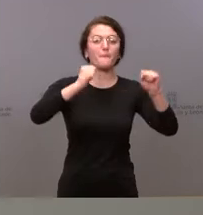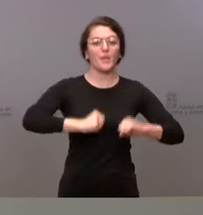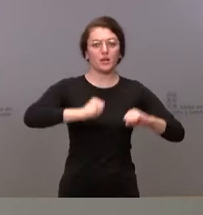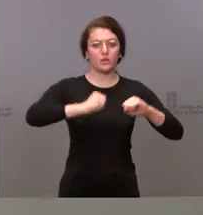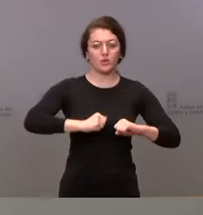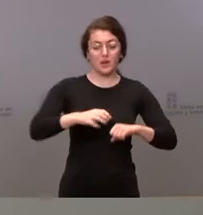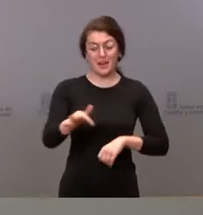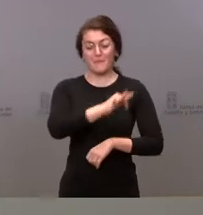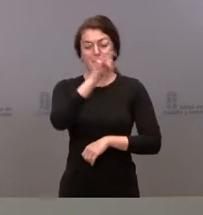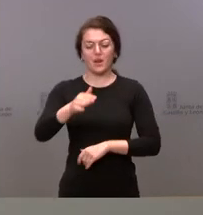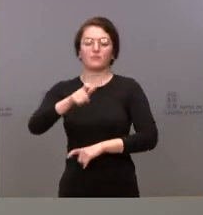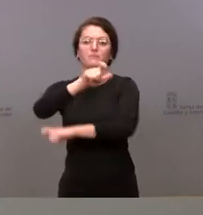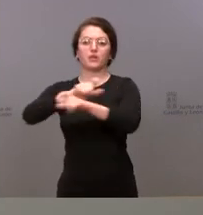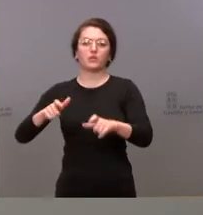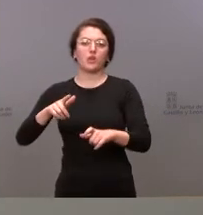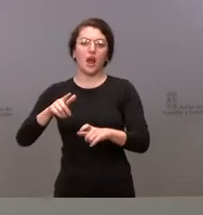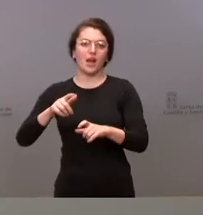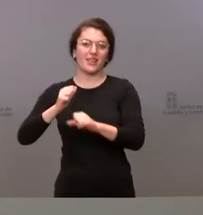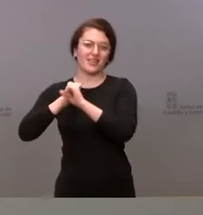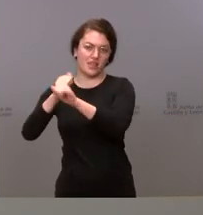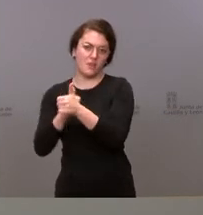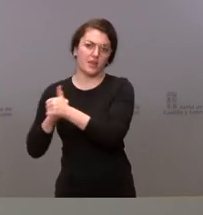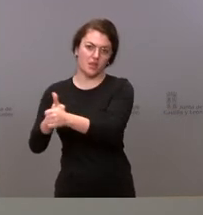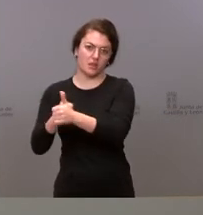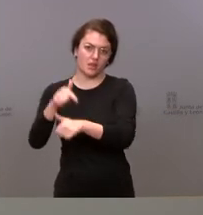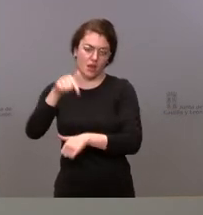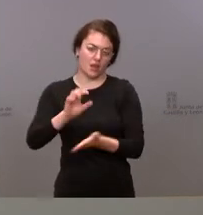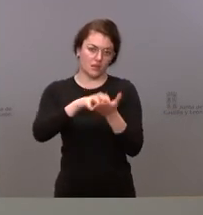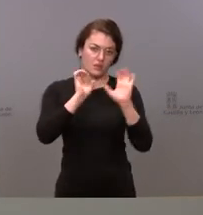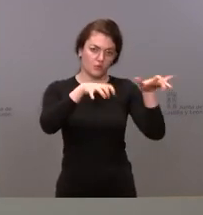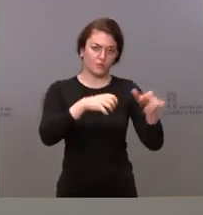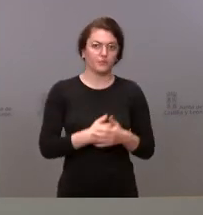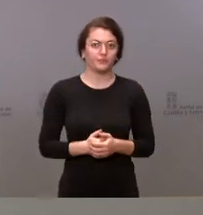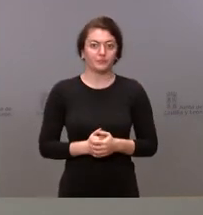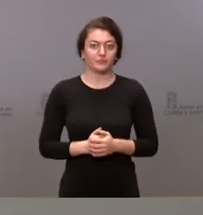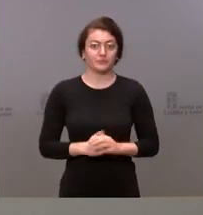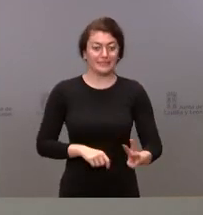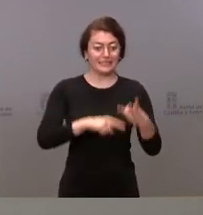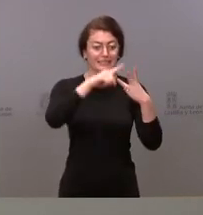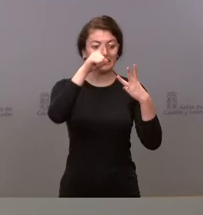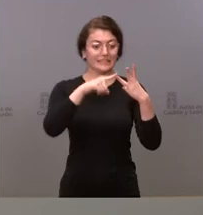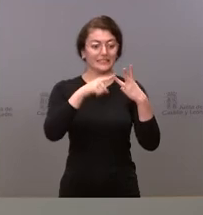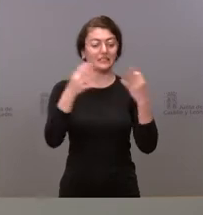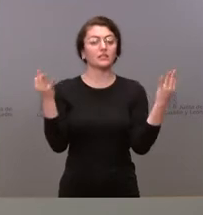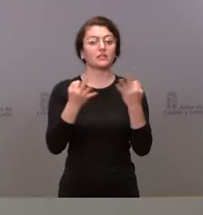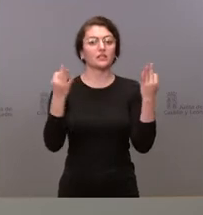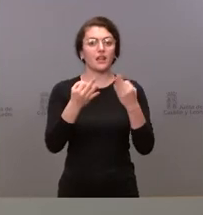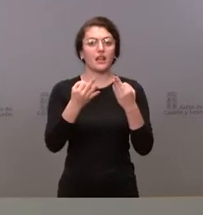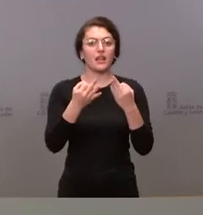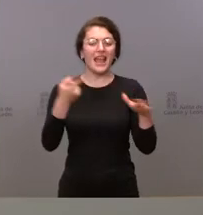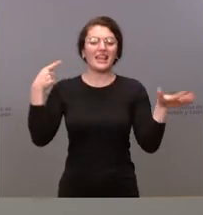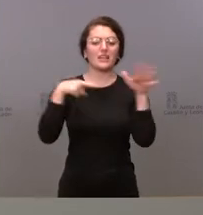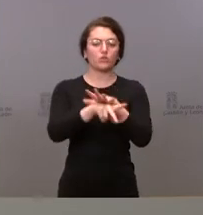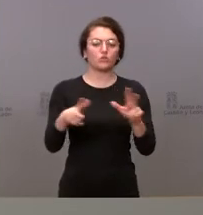personas dependientes de nuestra comunidad. El tercer eje es el de la inclusión social, 180